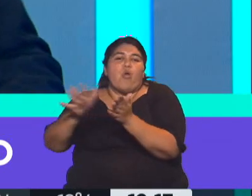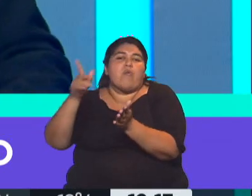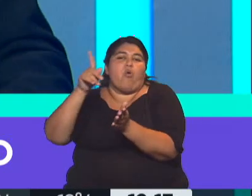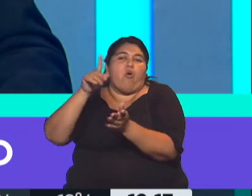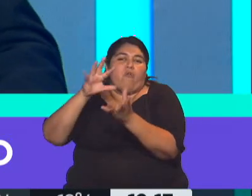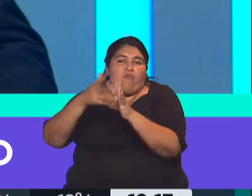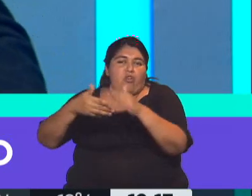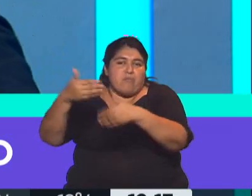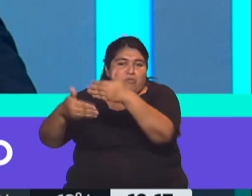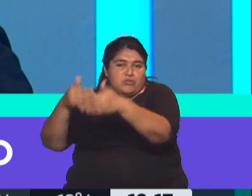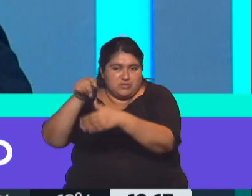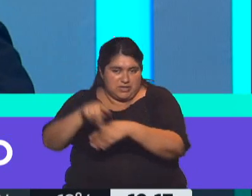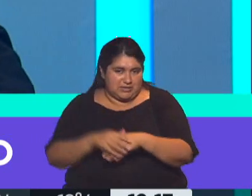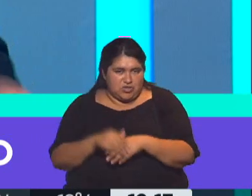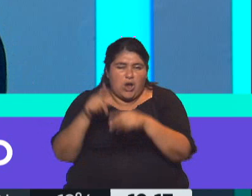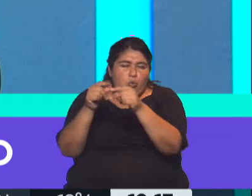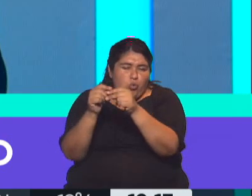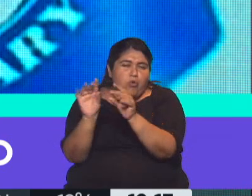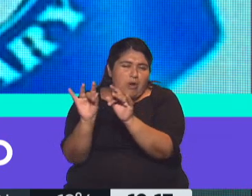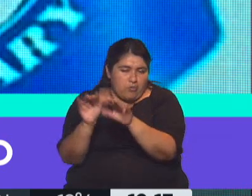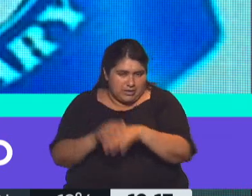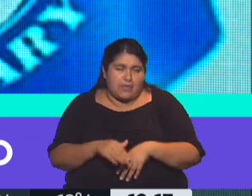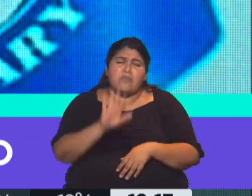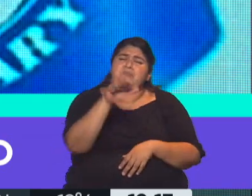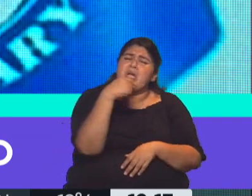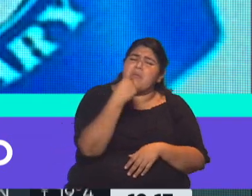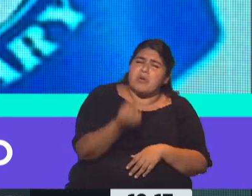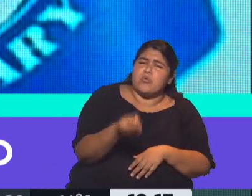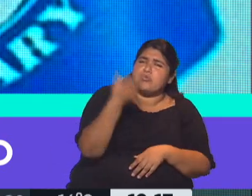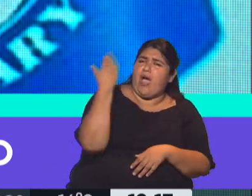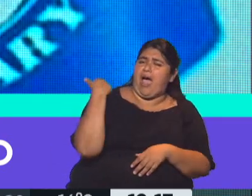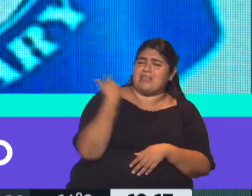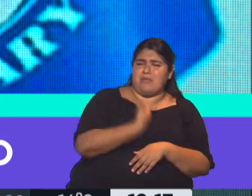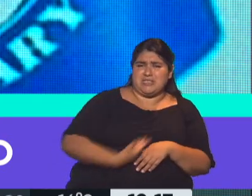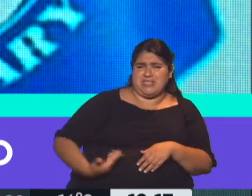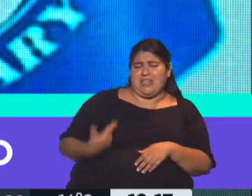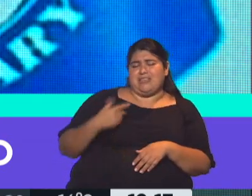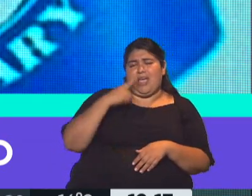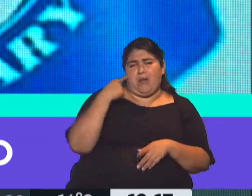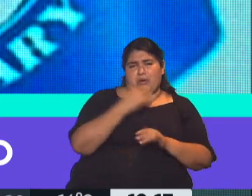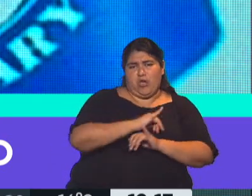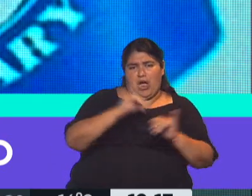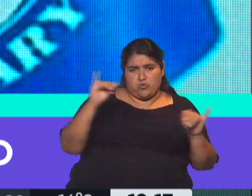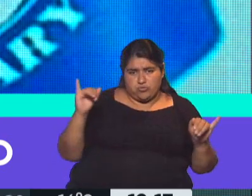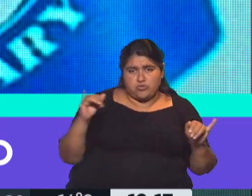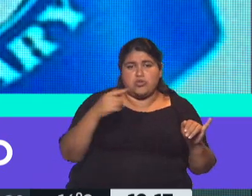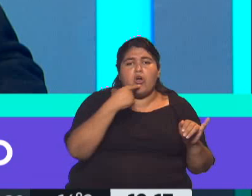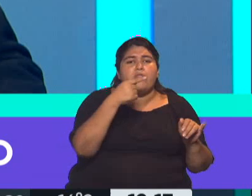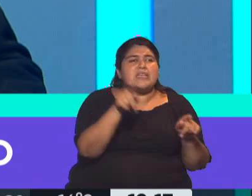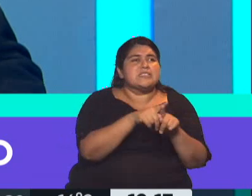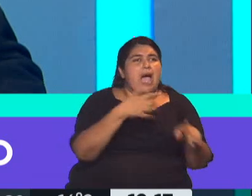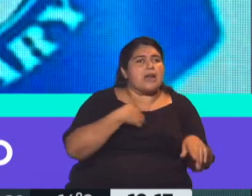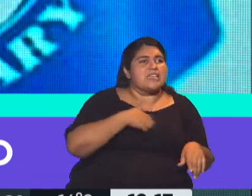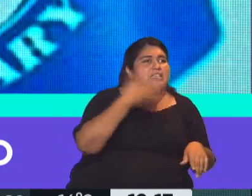que son unos números un poquito más complicados. Raúl, el presidente cuando hacía el anuncio el viernes hablaba de la Argentina con la soga al cuello,